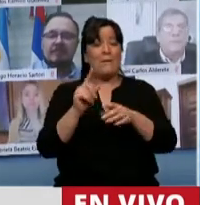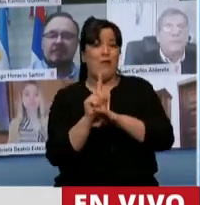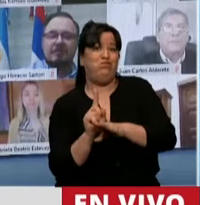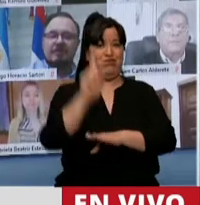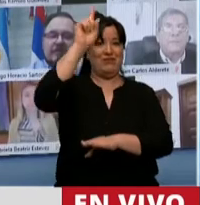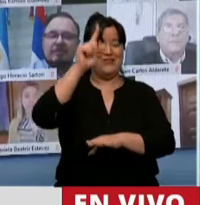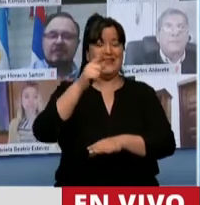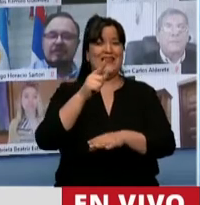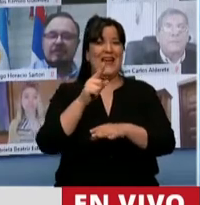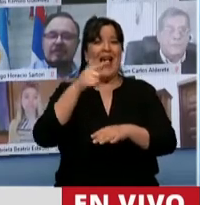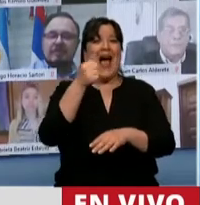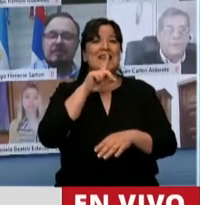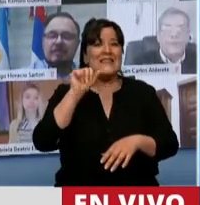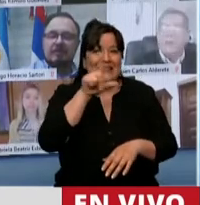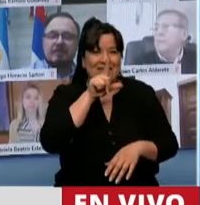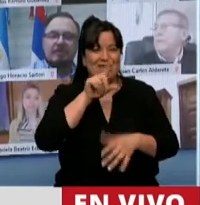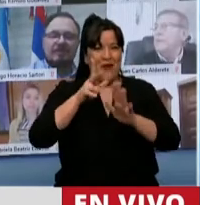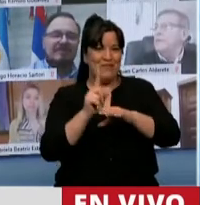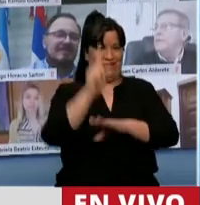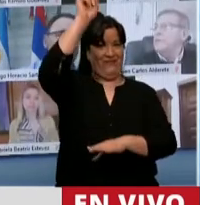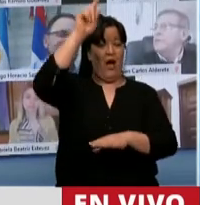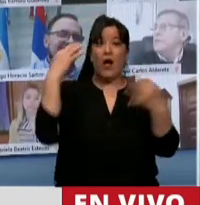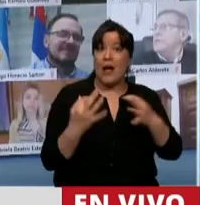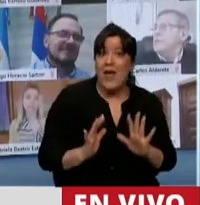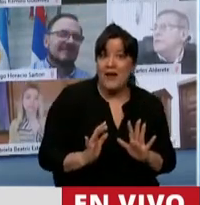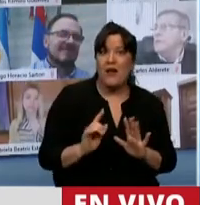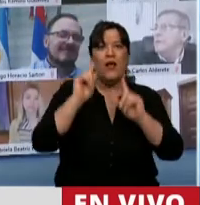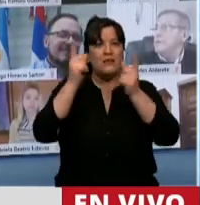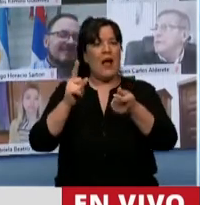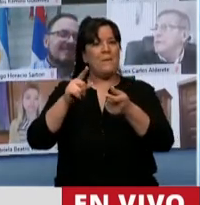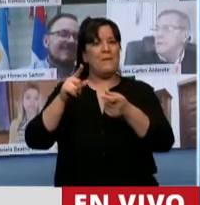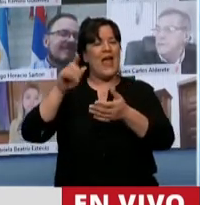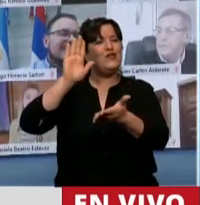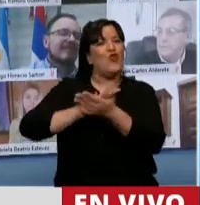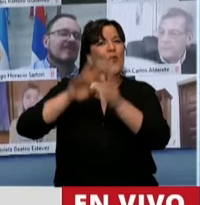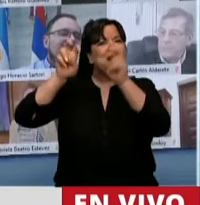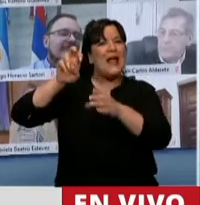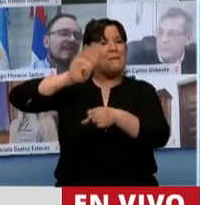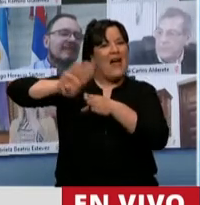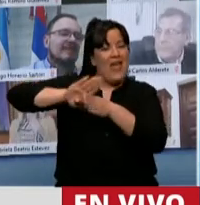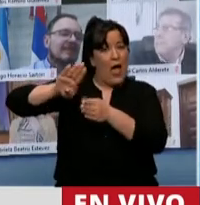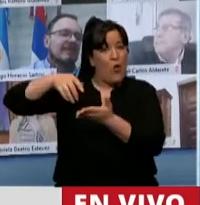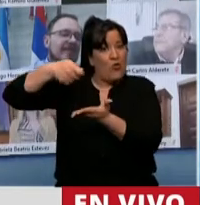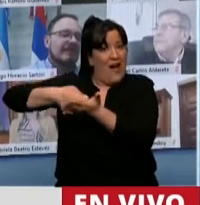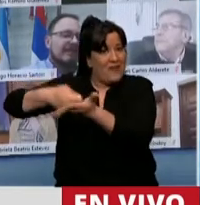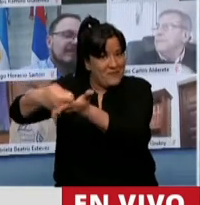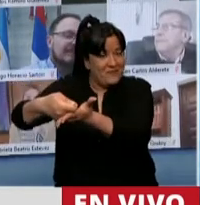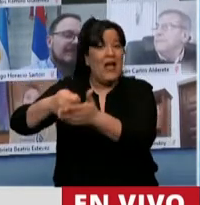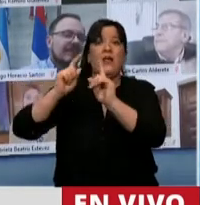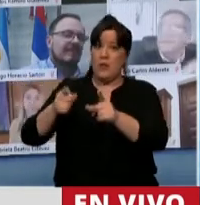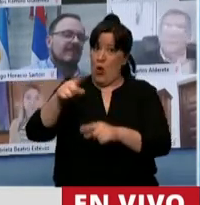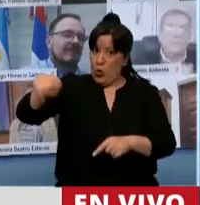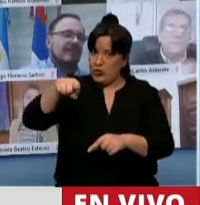satélite. Quizás tiene que ver con que salió bien la reestructuración de la deuda que ustedes tomaron y que ustedes defaultearon.